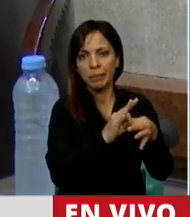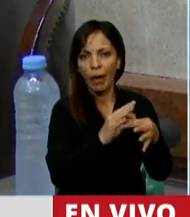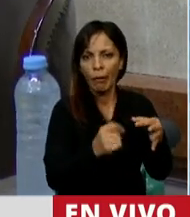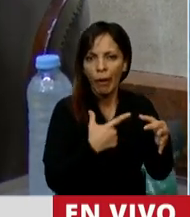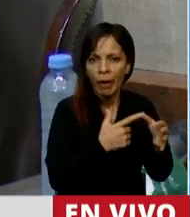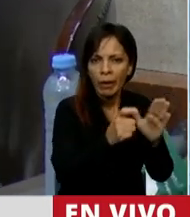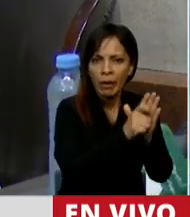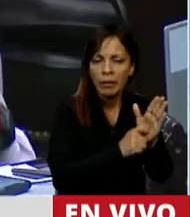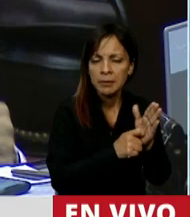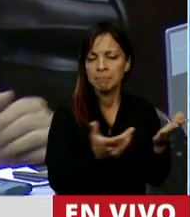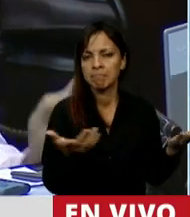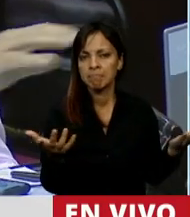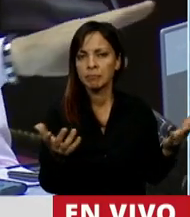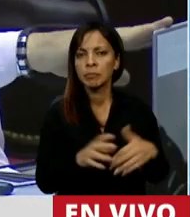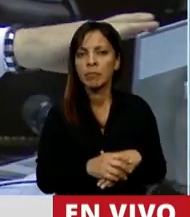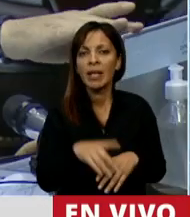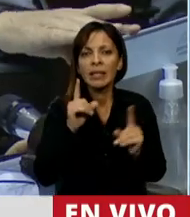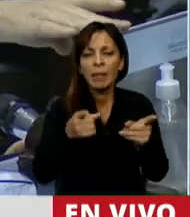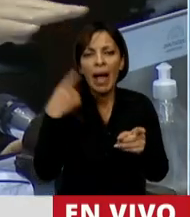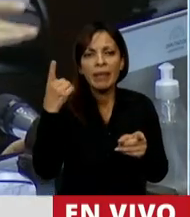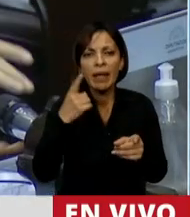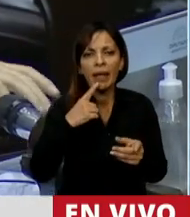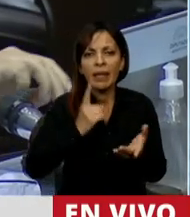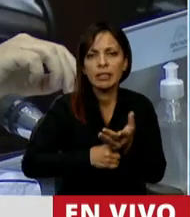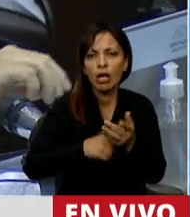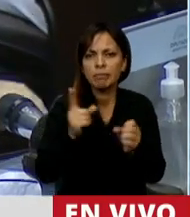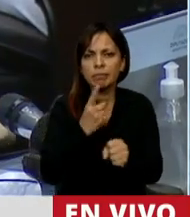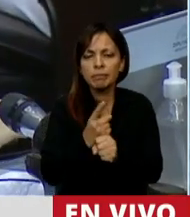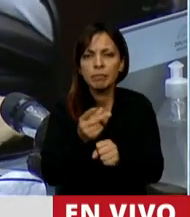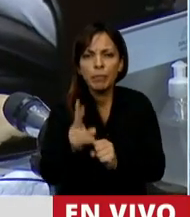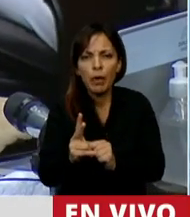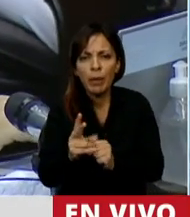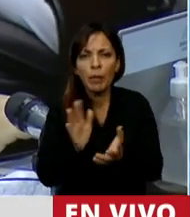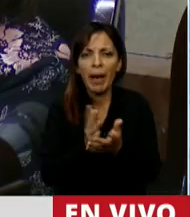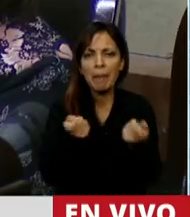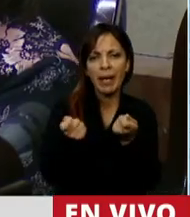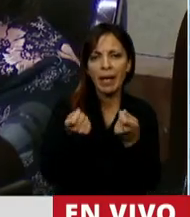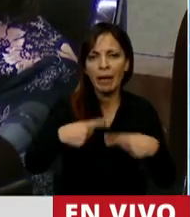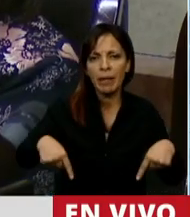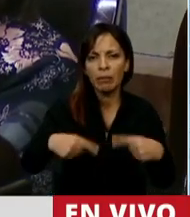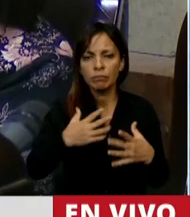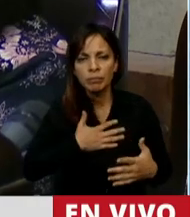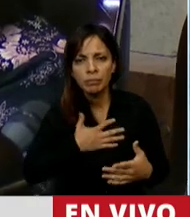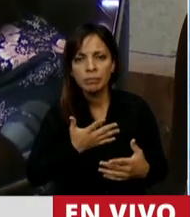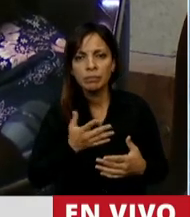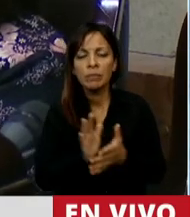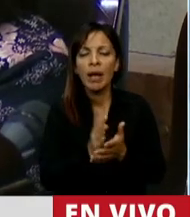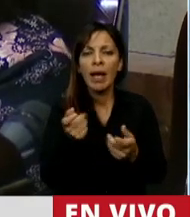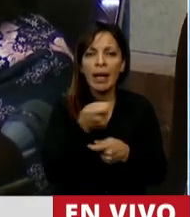Teníamos la incapacidad para administrar nuestros bienes. Entonces, el divorcio vincular,